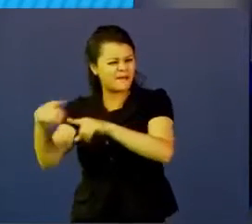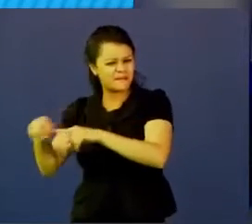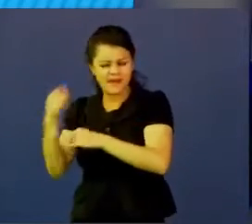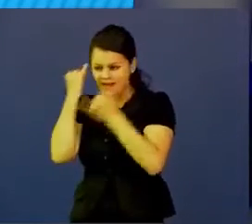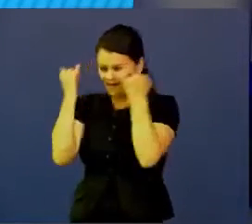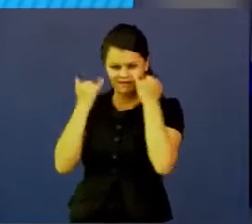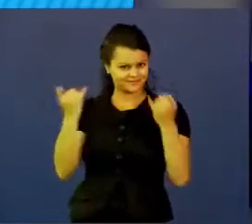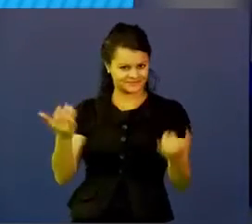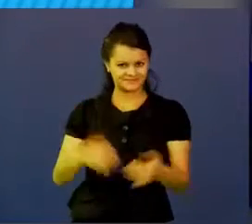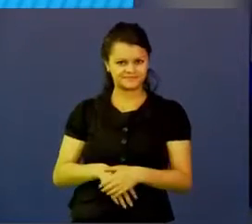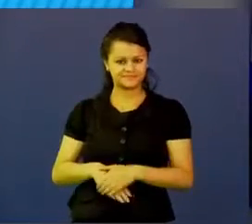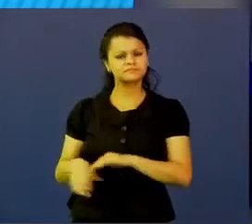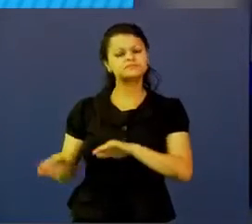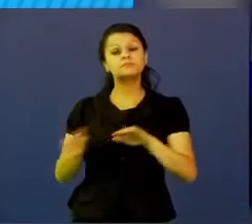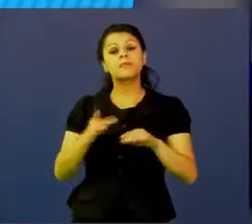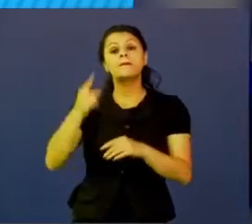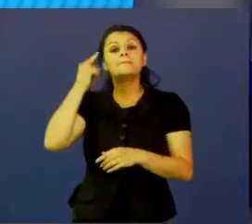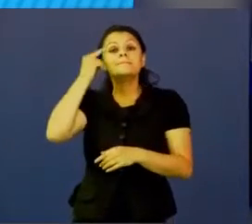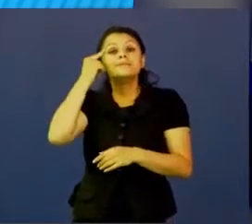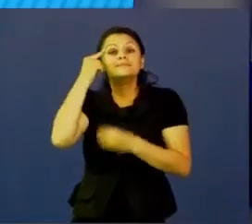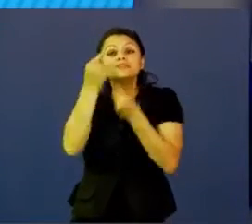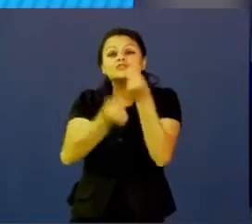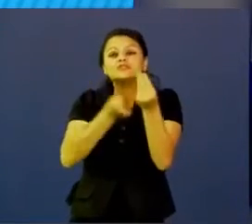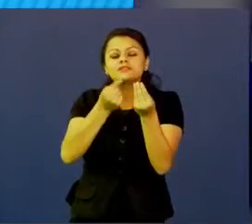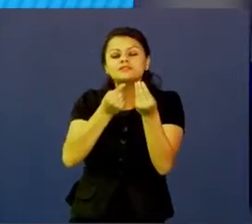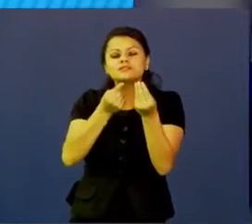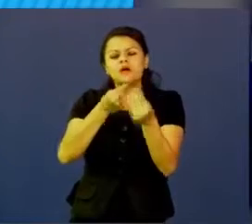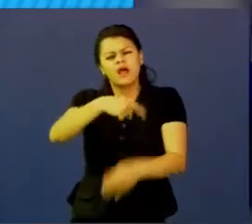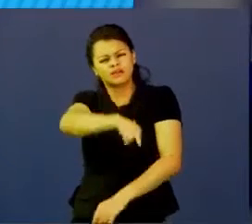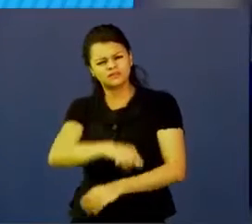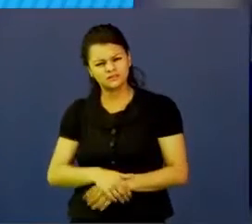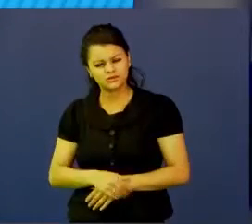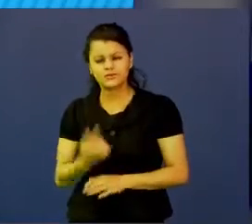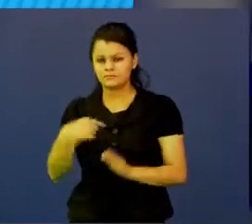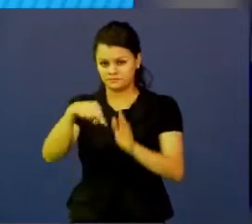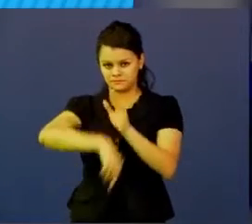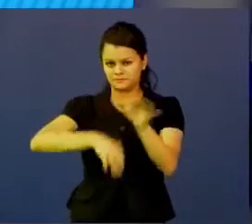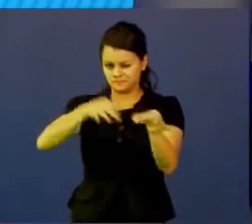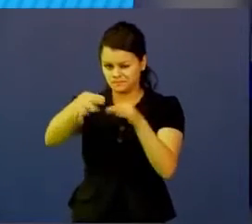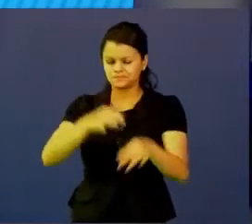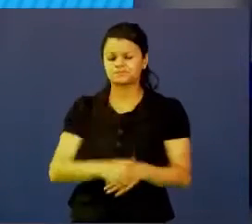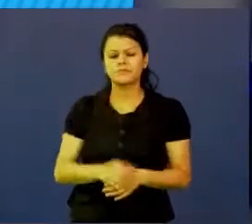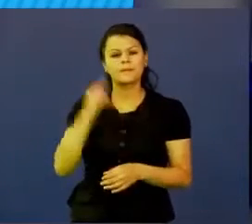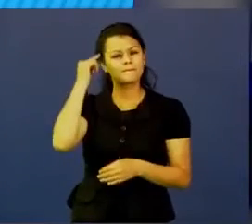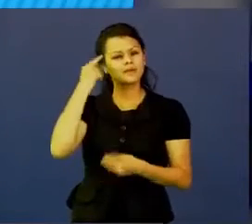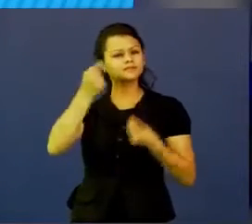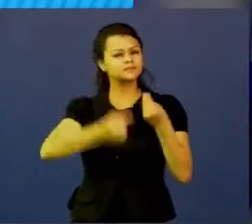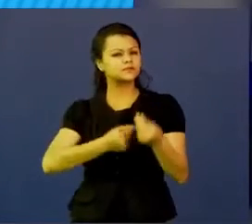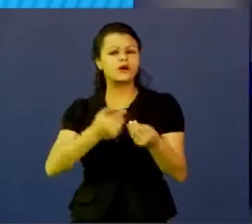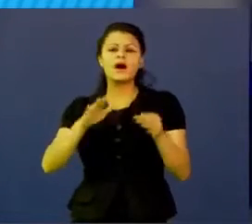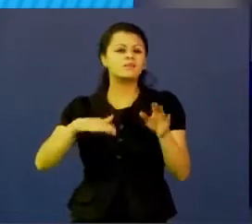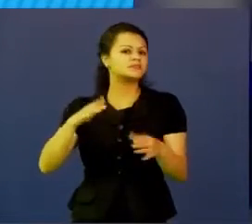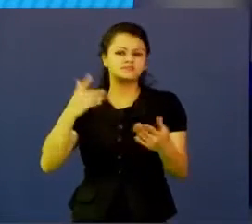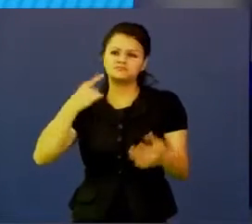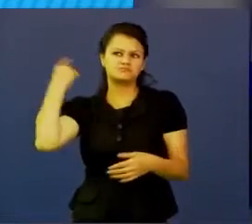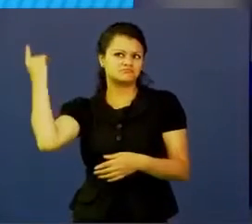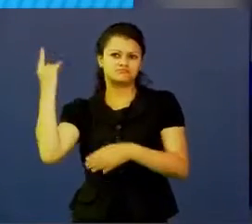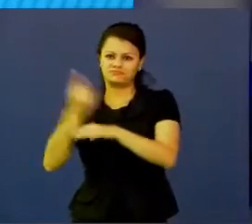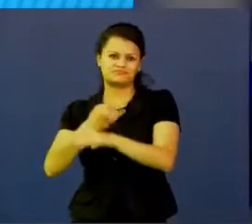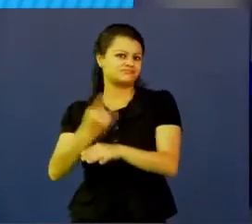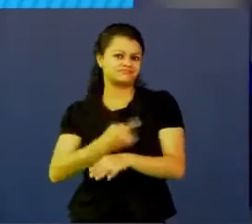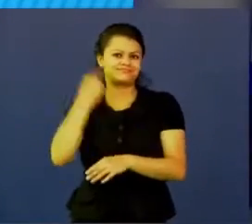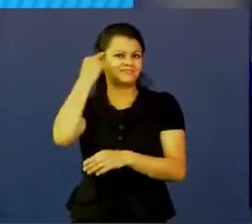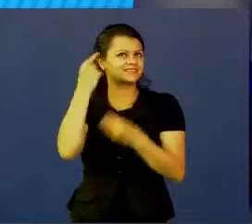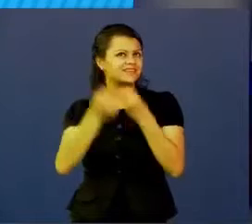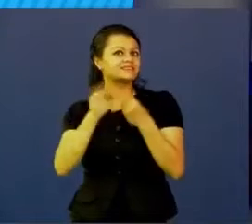¿Qué es el pensamiento diseño? Y es importante, voy a hacer un énfasis en pensamiento diseño porque pocas veces se usa el pensamiento diseño en las aulas de